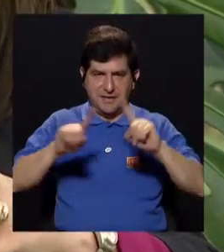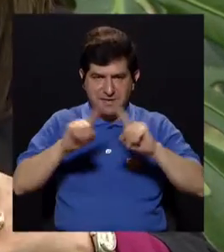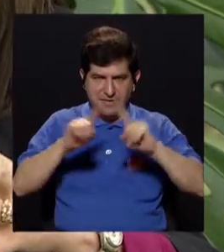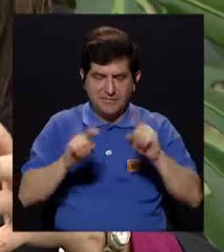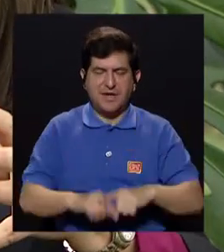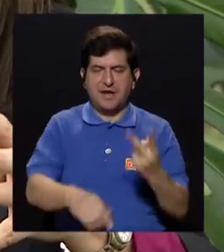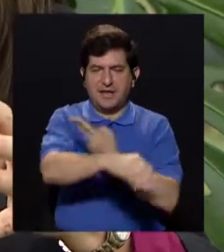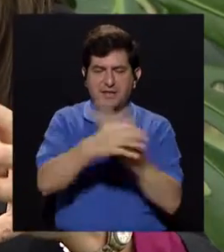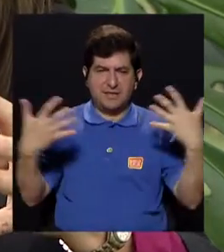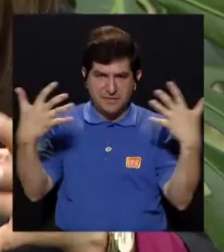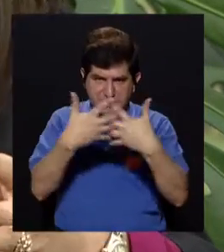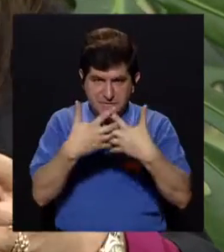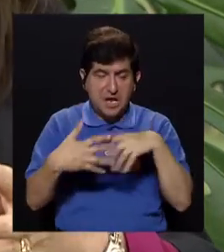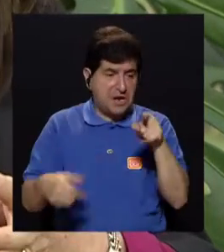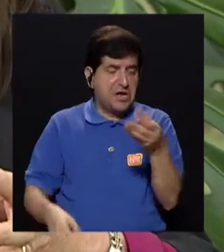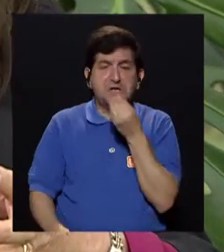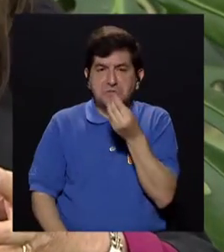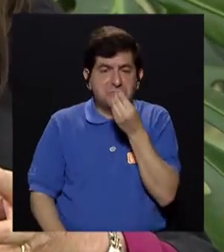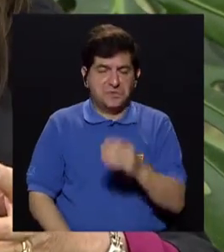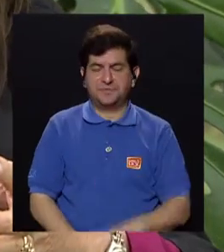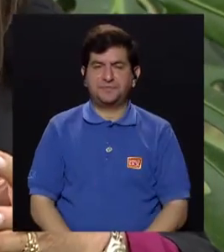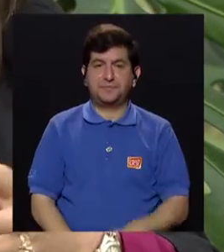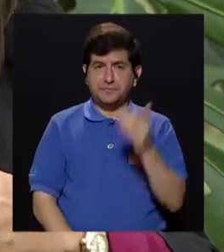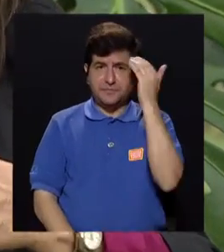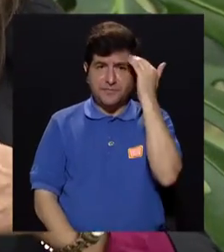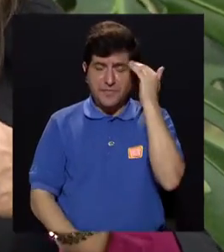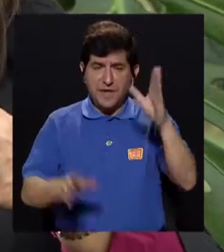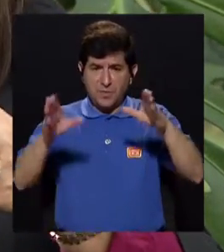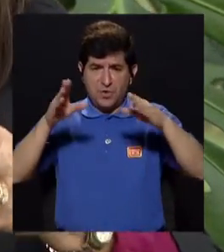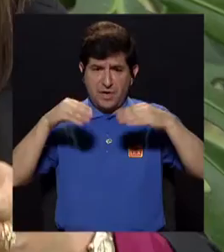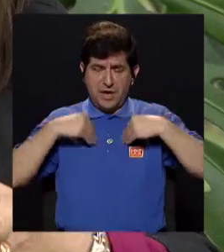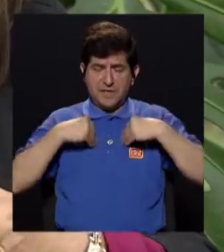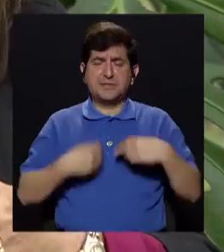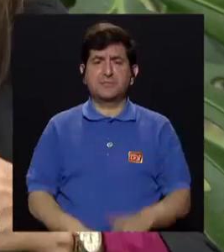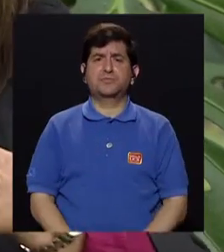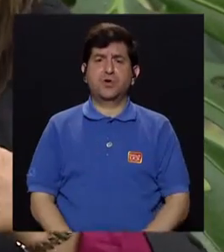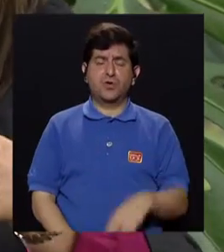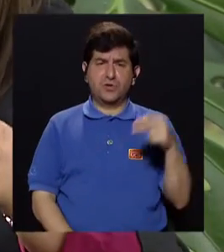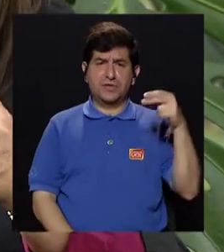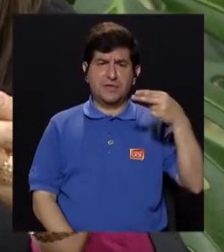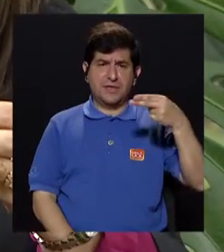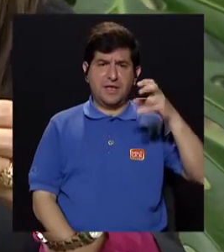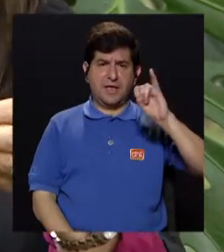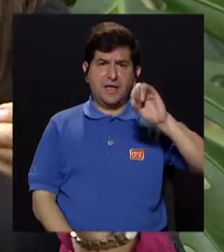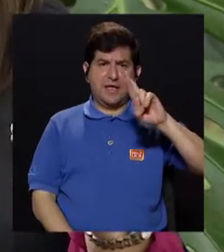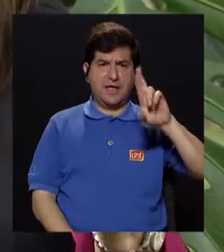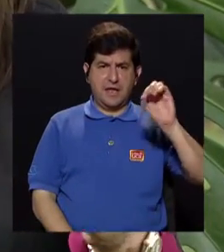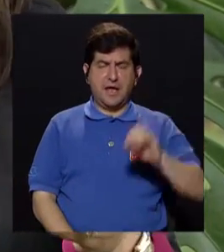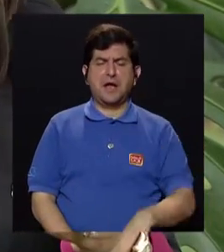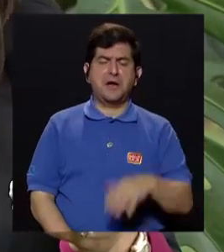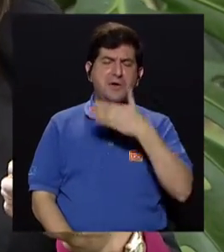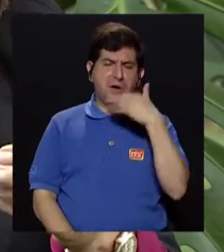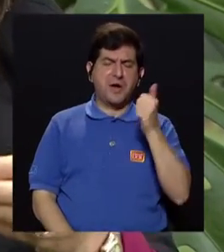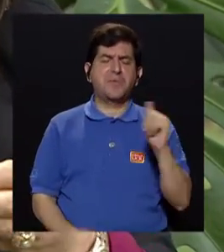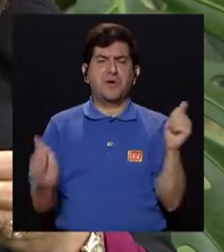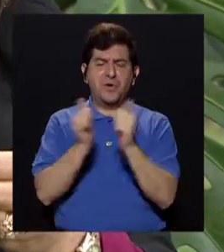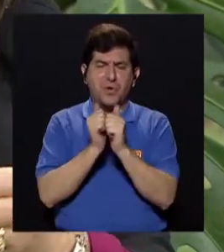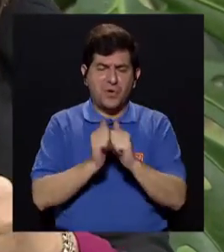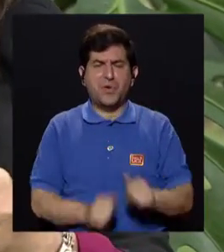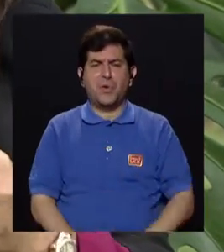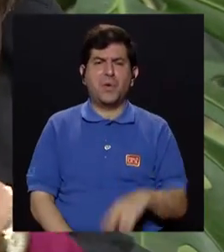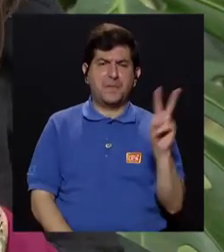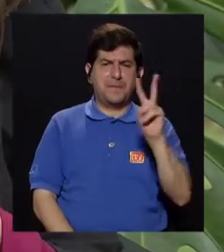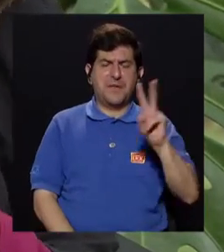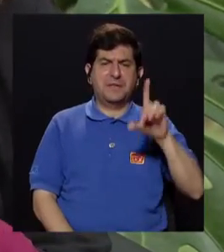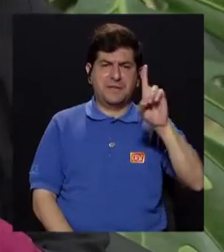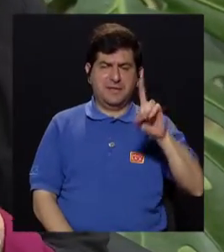con zanahoria. En realidad eso es un alimento y ya sabemos que la absorción de hierro se ve mejorada mediante la presencia de vitamina D, entonces